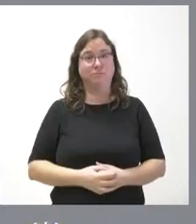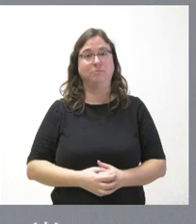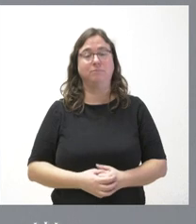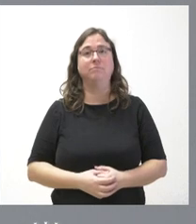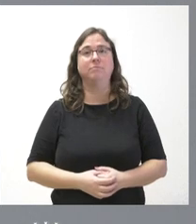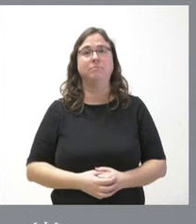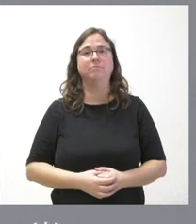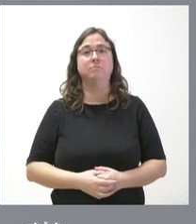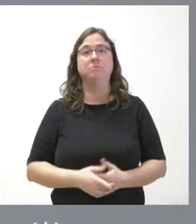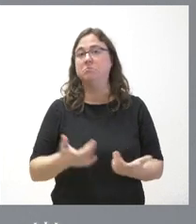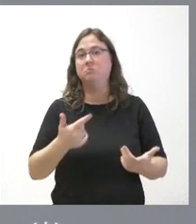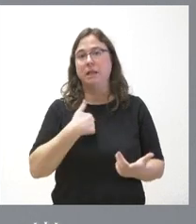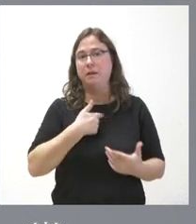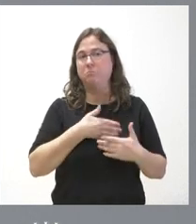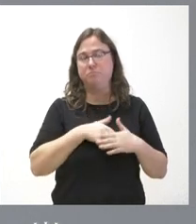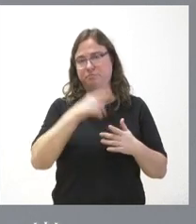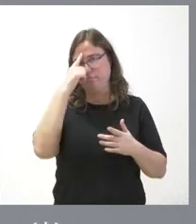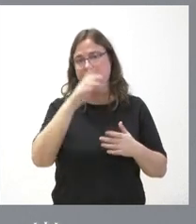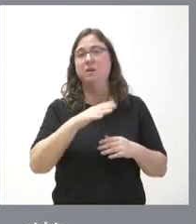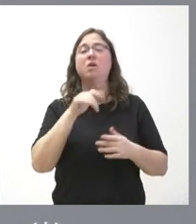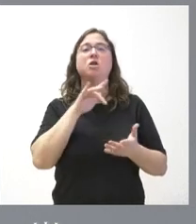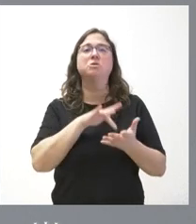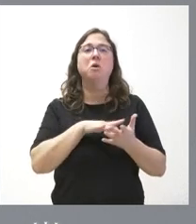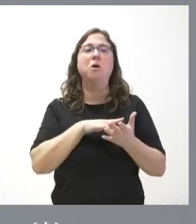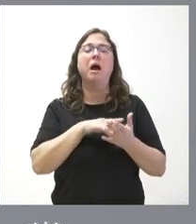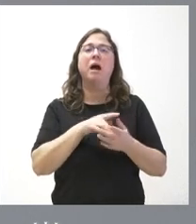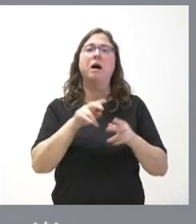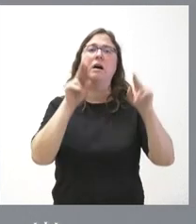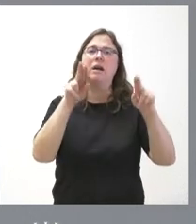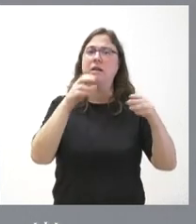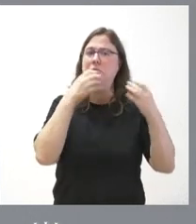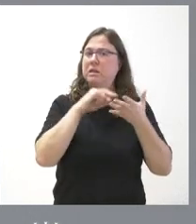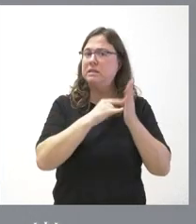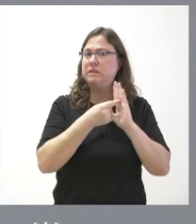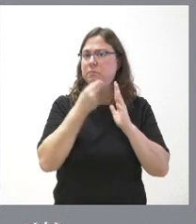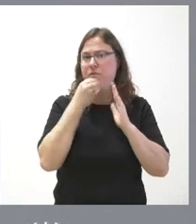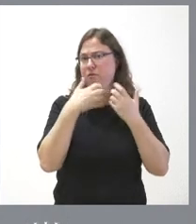y esto es lo que nos tiene que quedar tenemos muy buena residencia y el sistema funciona en Castilla y León